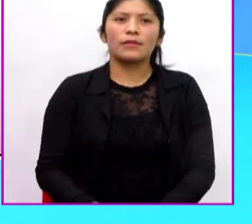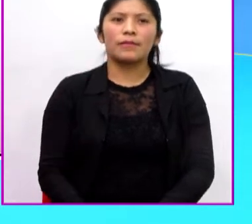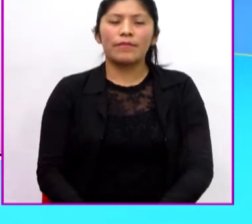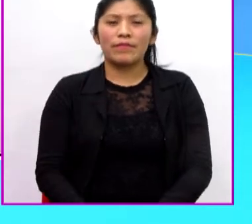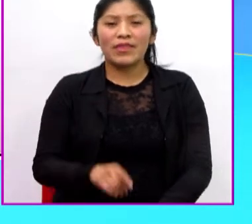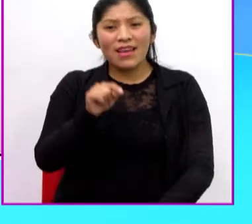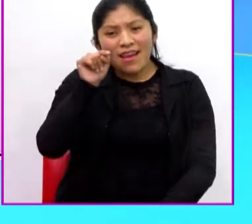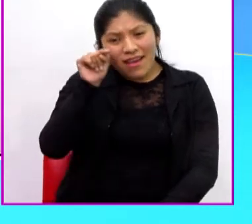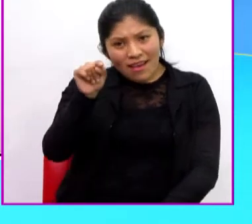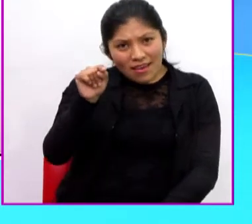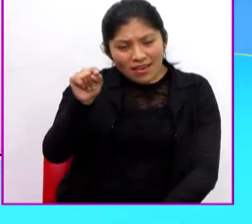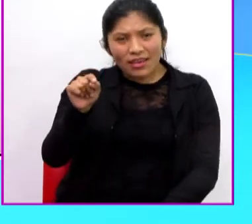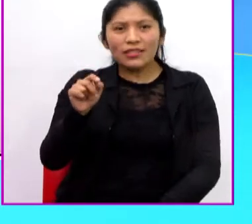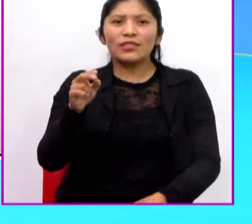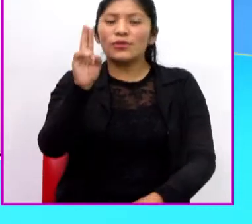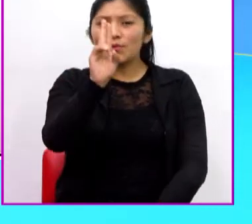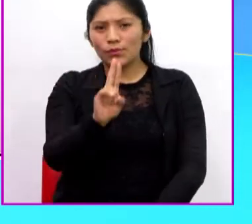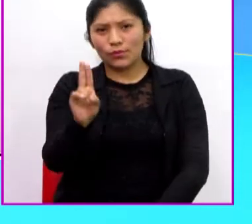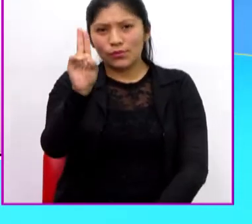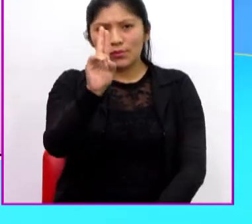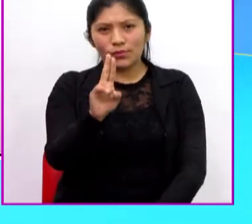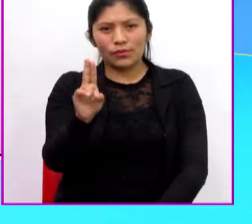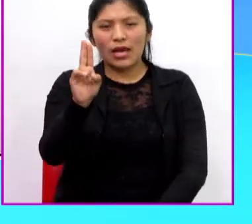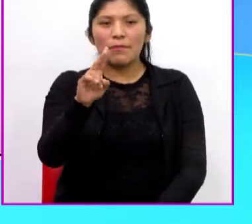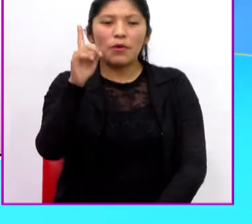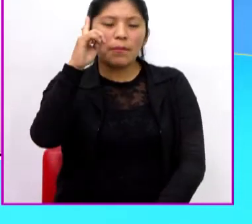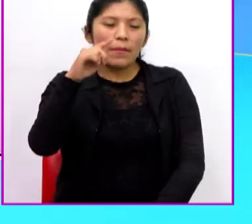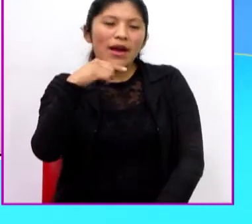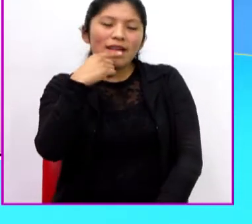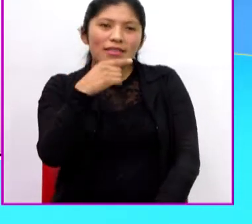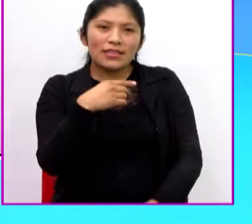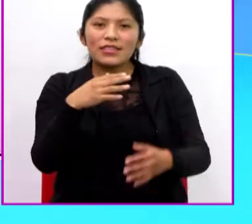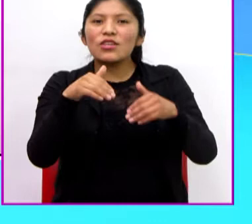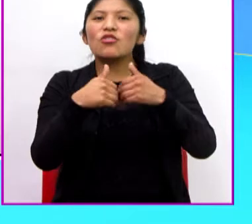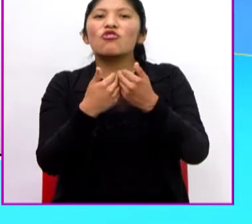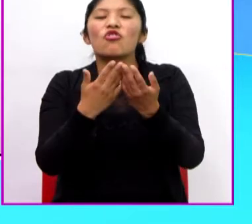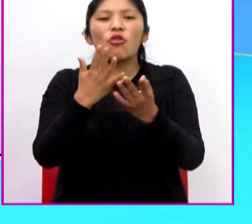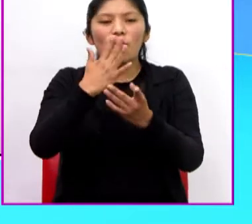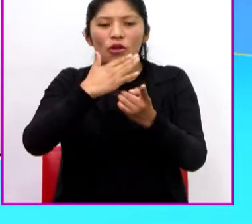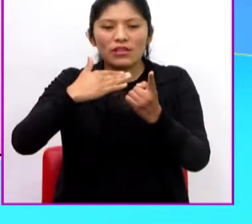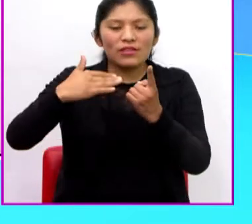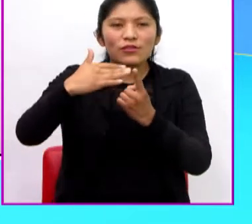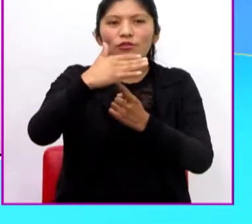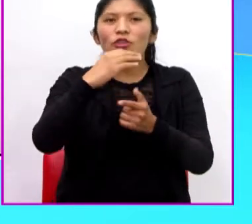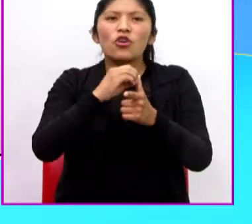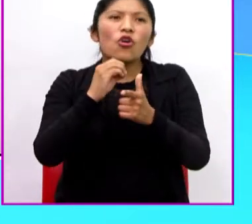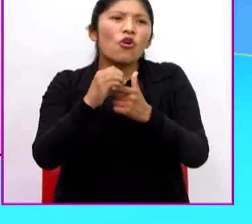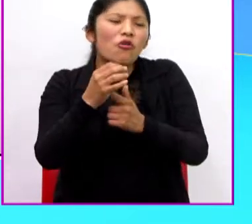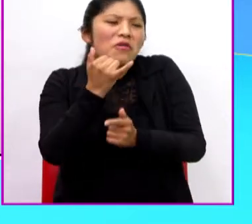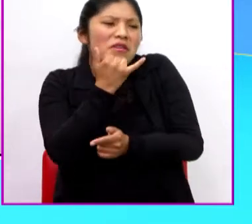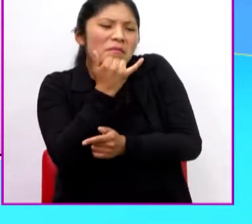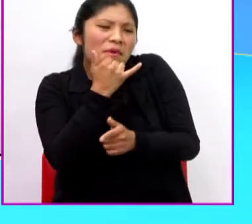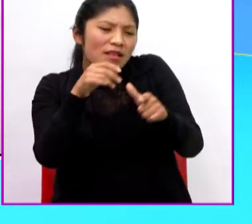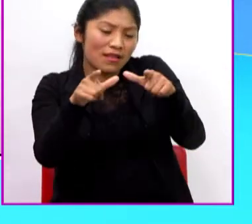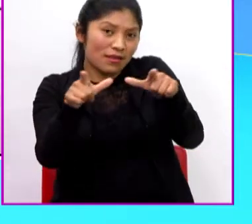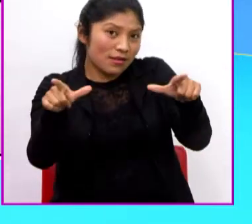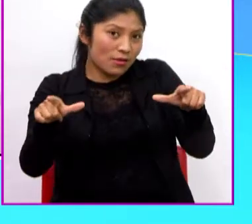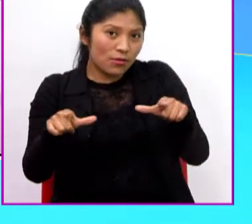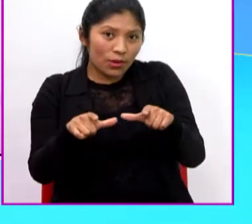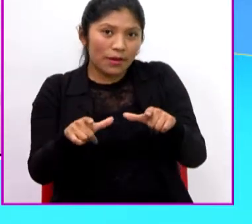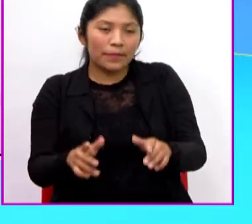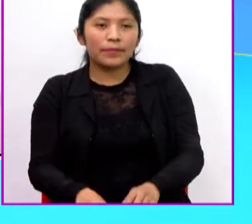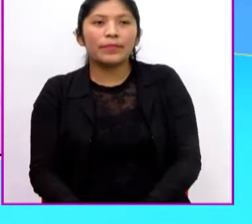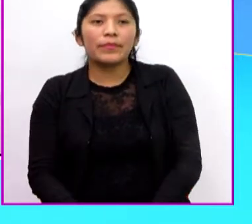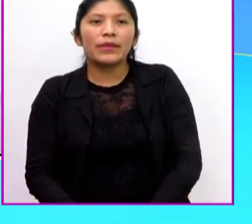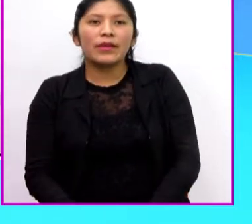Las onomatopeyas las utilizamos para describir cómo es el ambiente o qué está pasando en un lugar. Esto